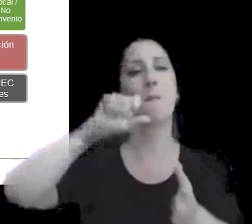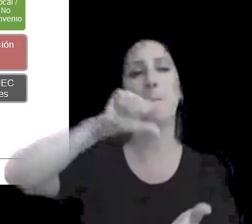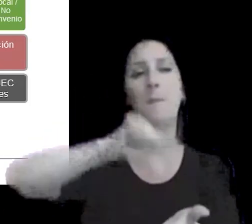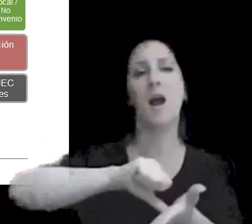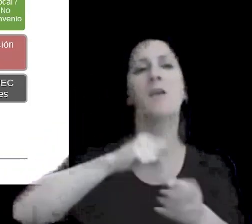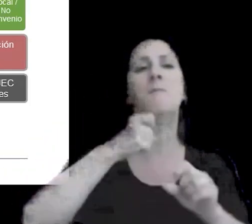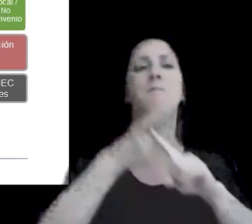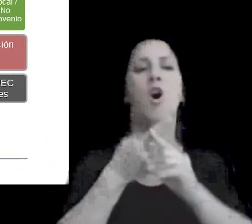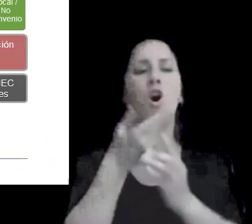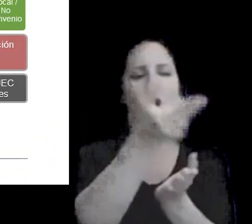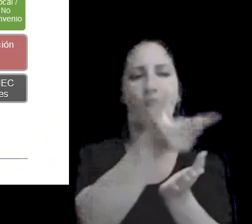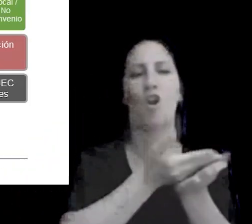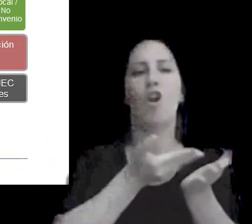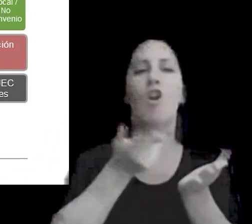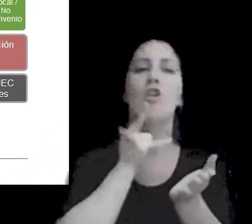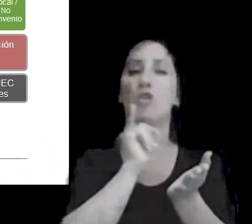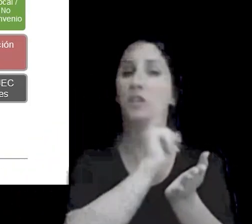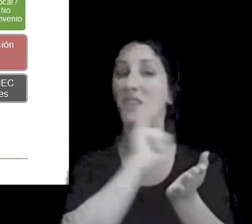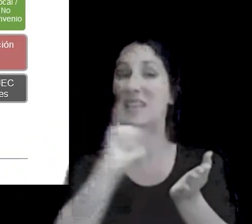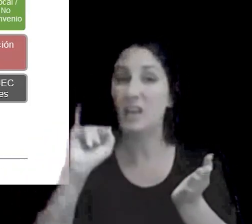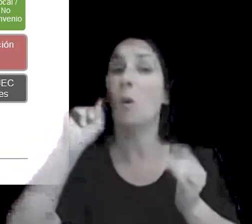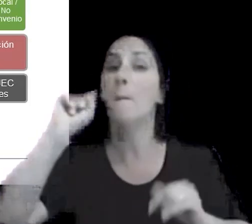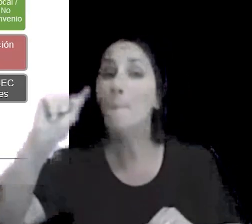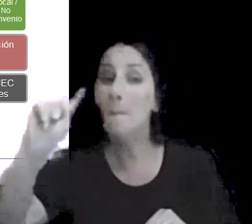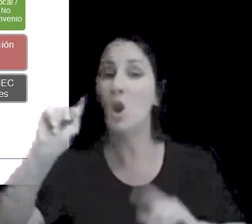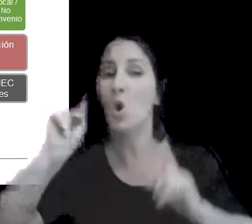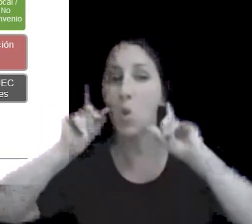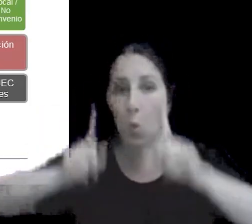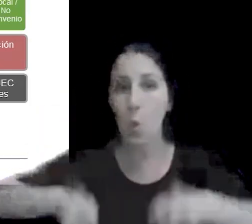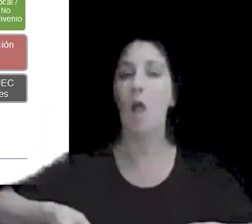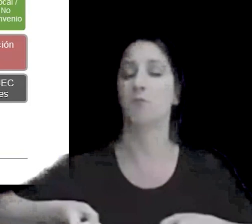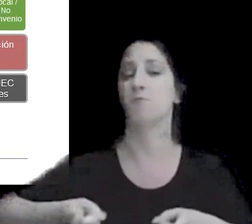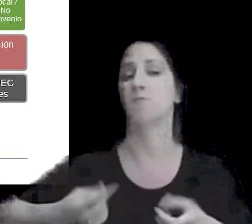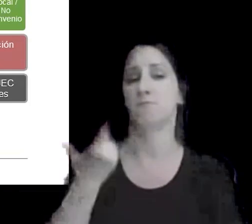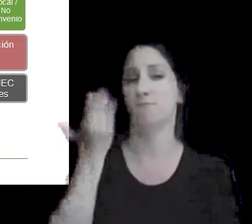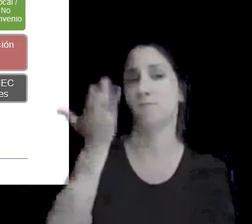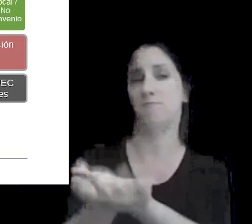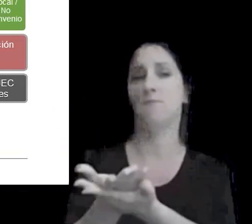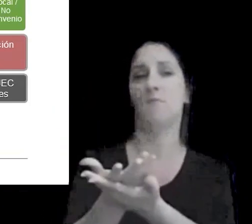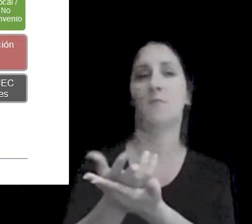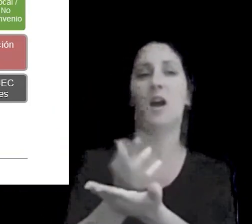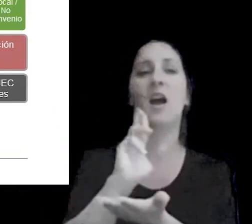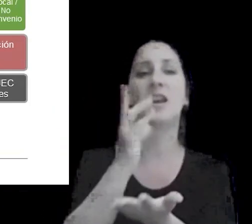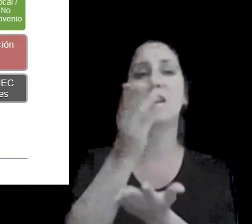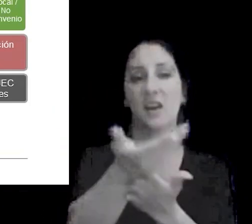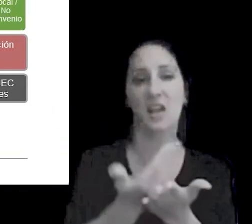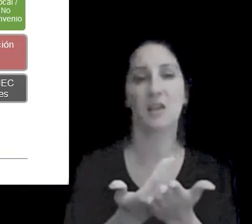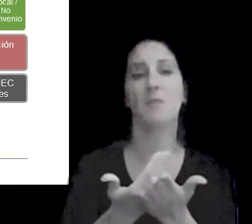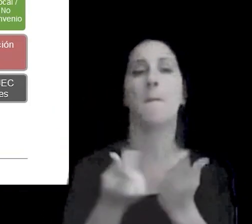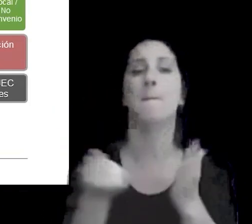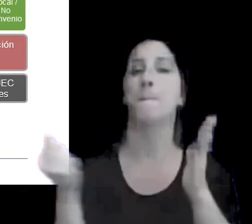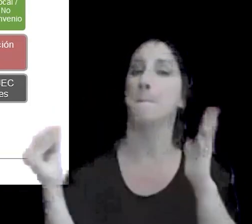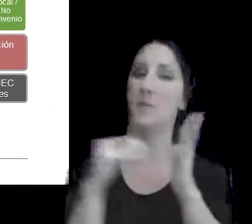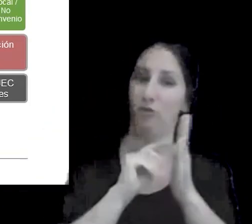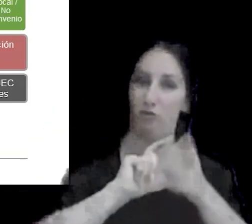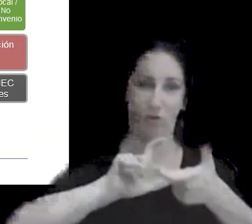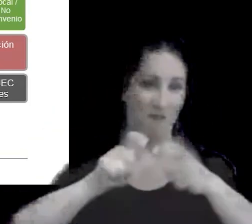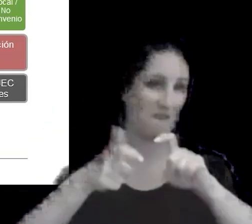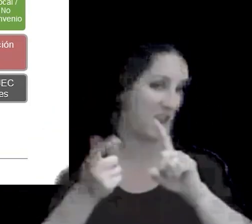notificaciones y no tener que presentar régimen de precio de transferencia